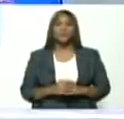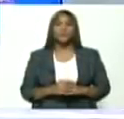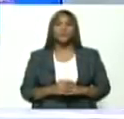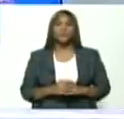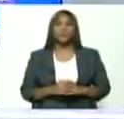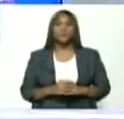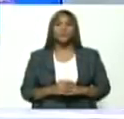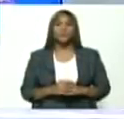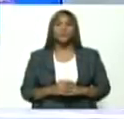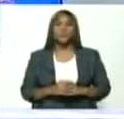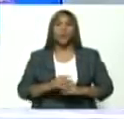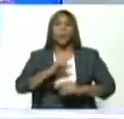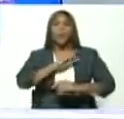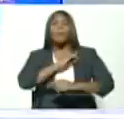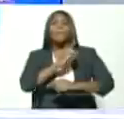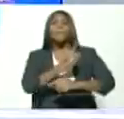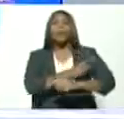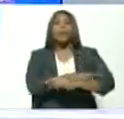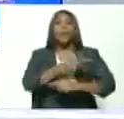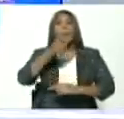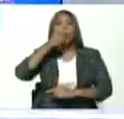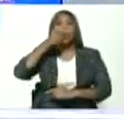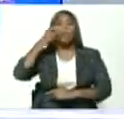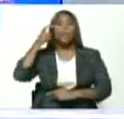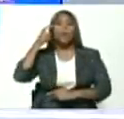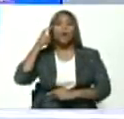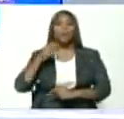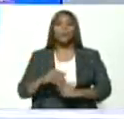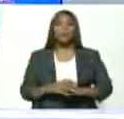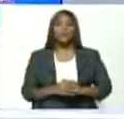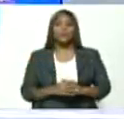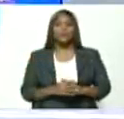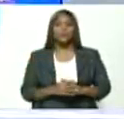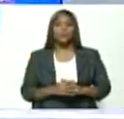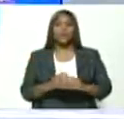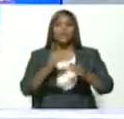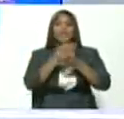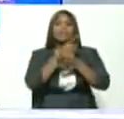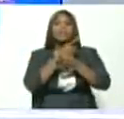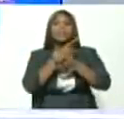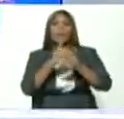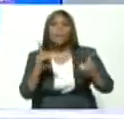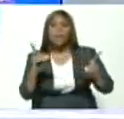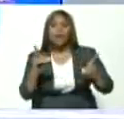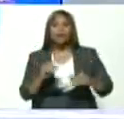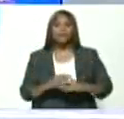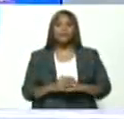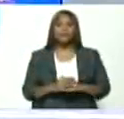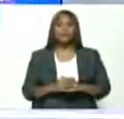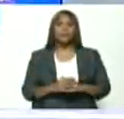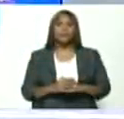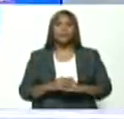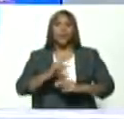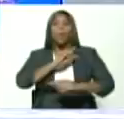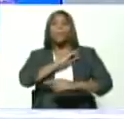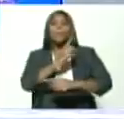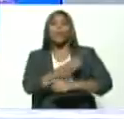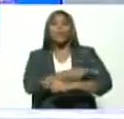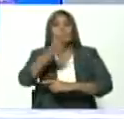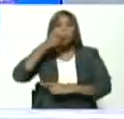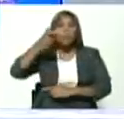El poder del pueblo de manera directa. La democracia directa. El poder popular.